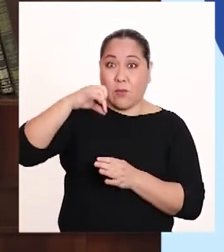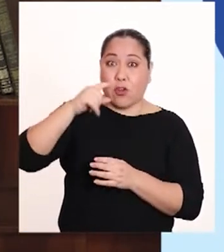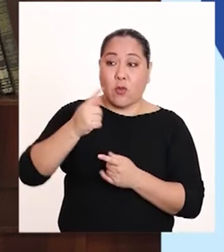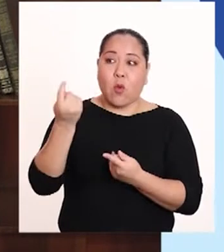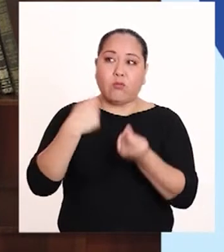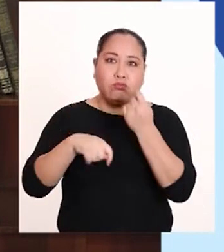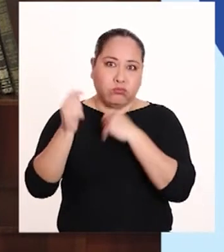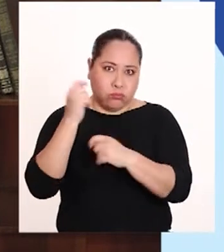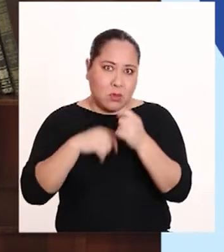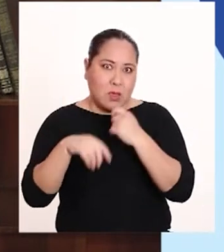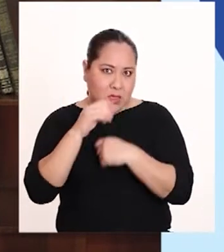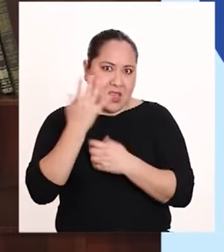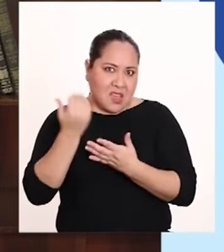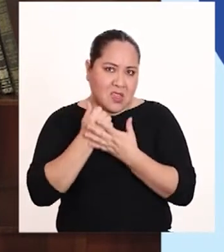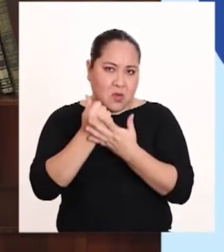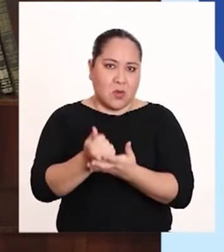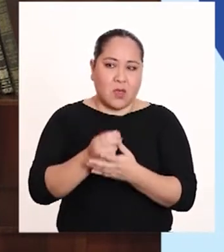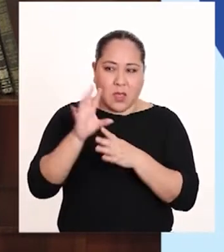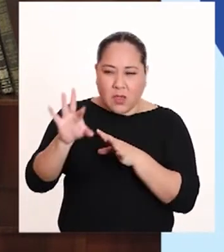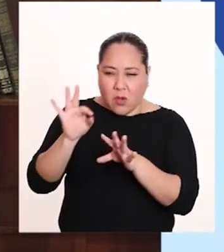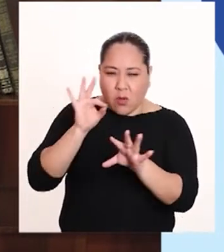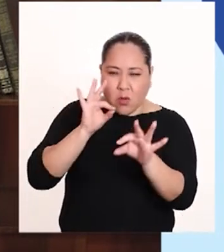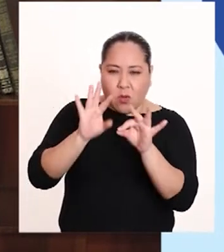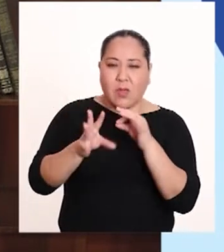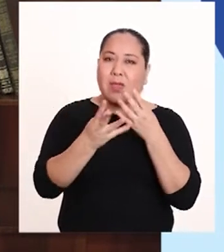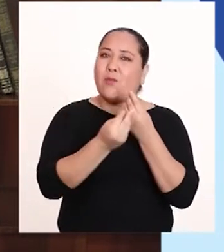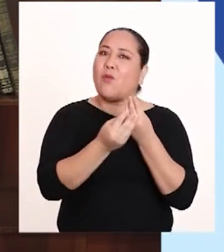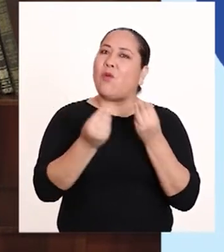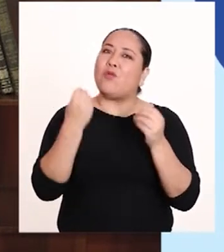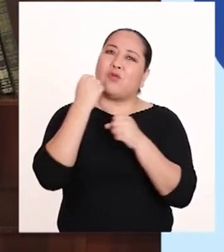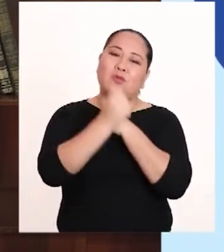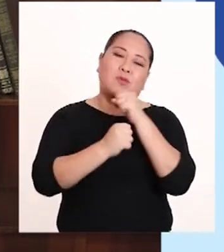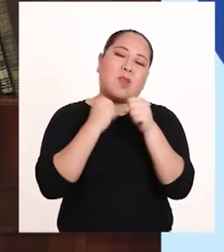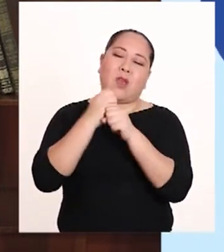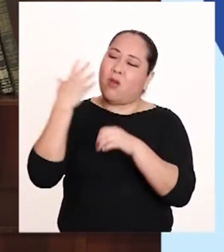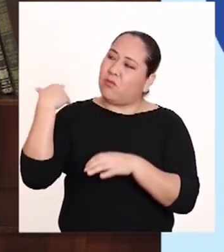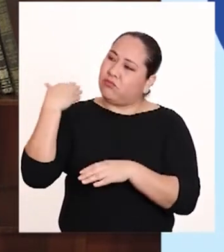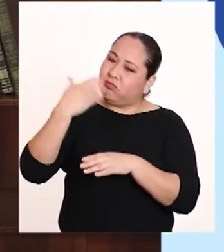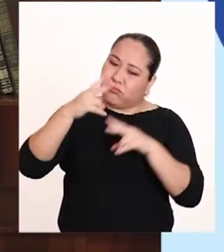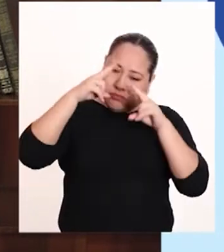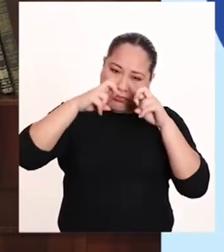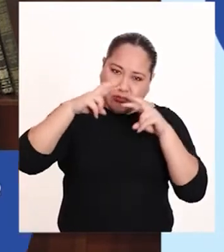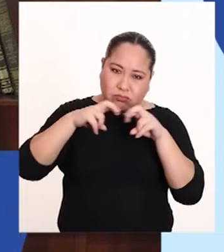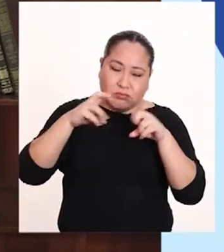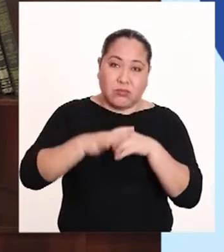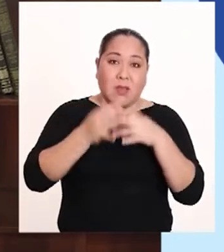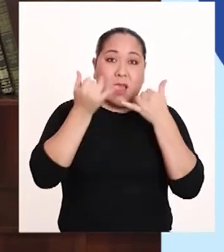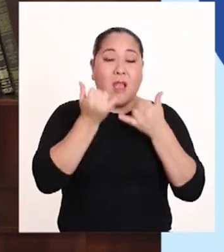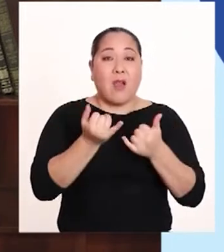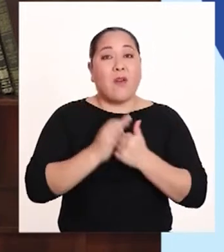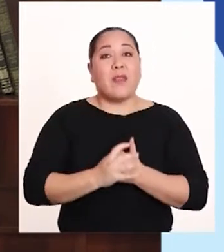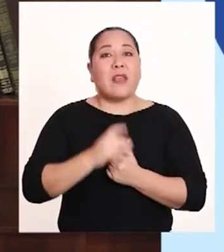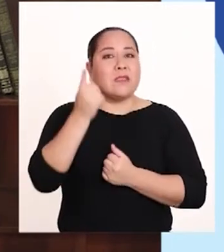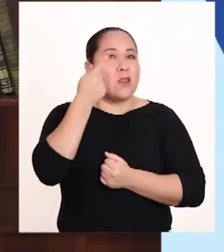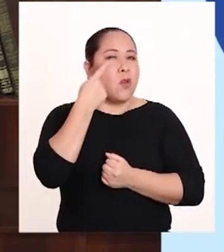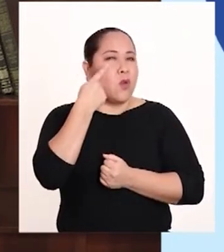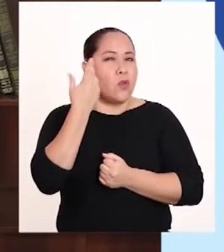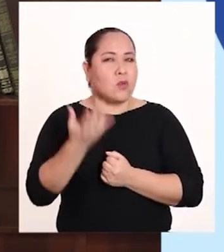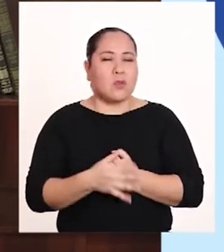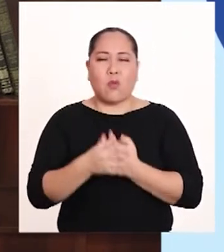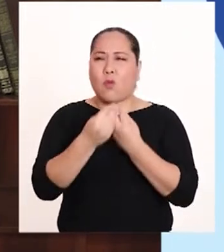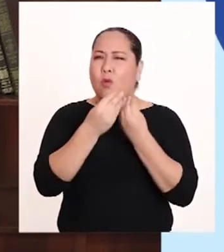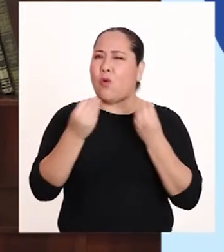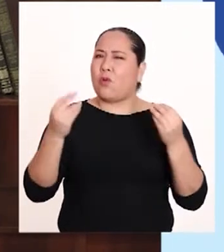comercialmente útil fueron identificadas después de muchos años de investigación. Actualmente, se